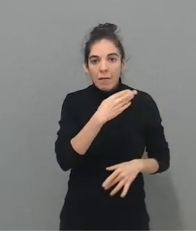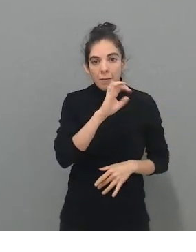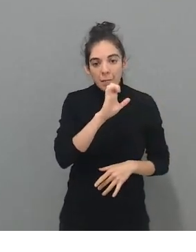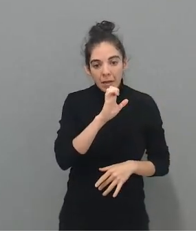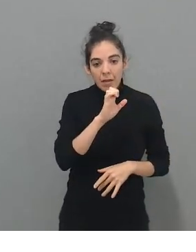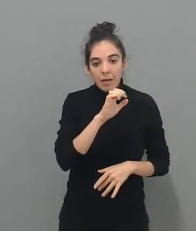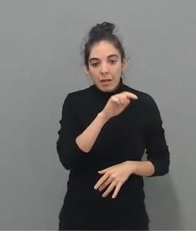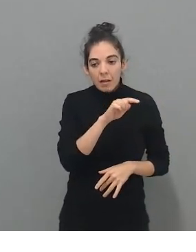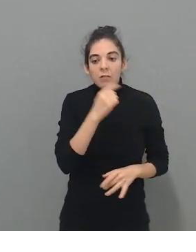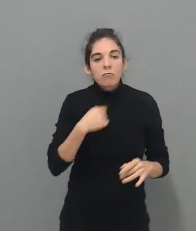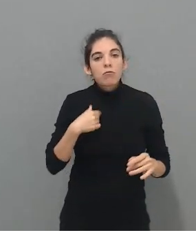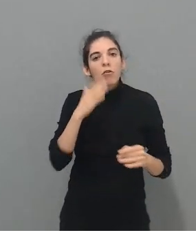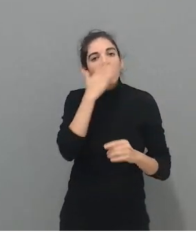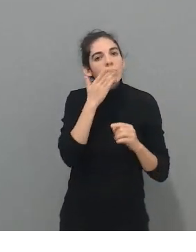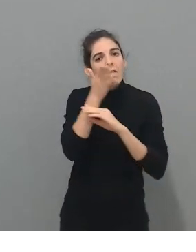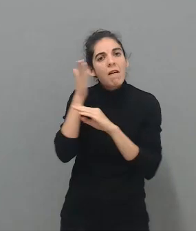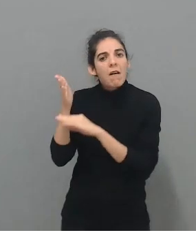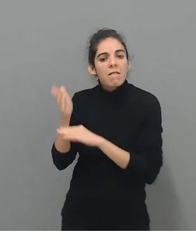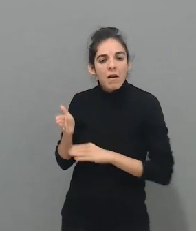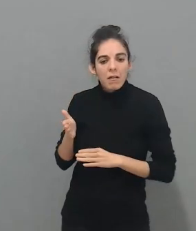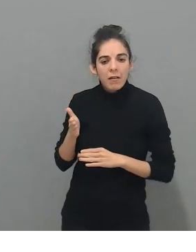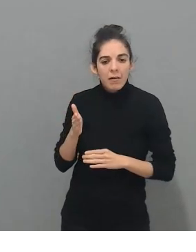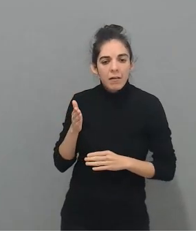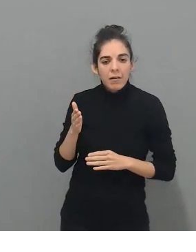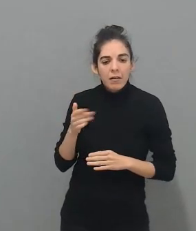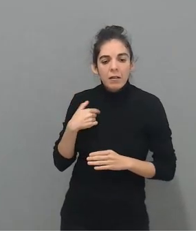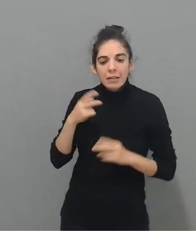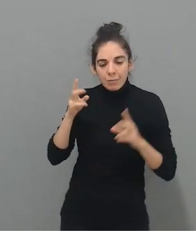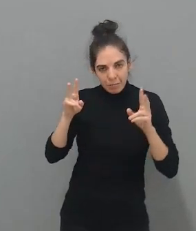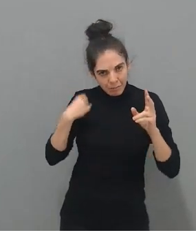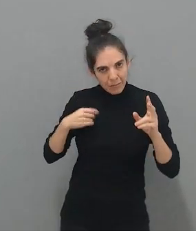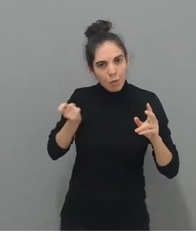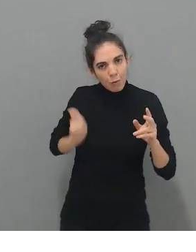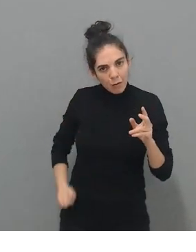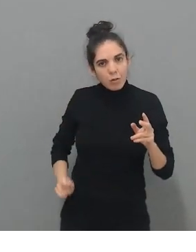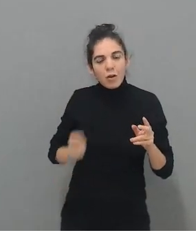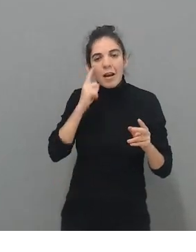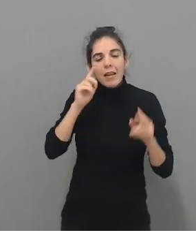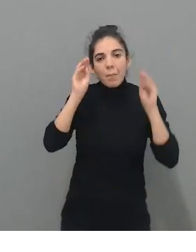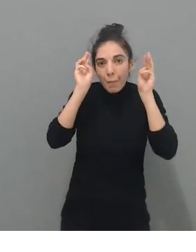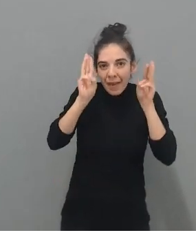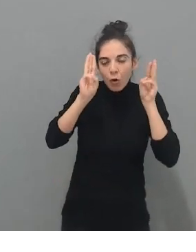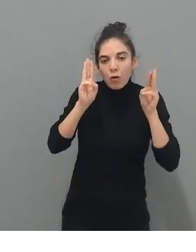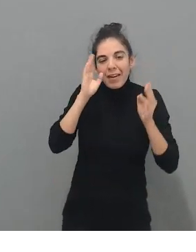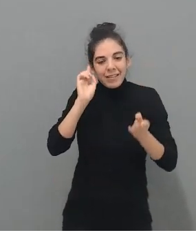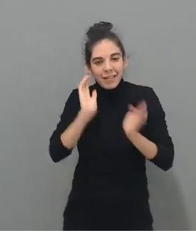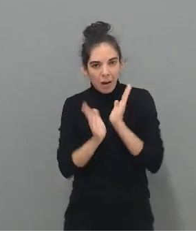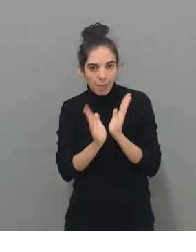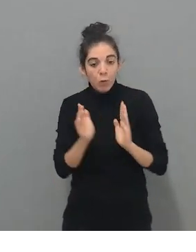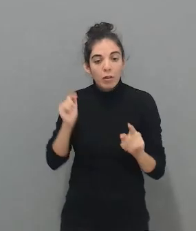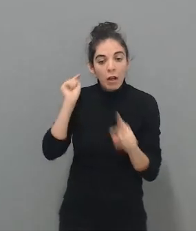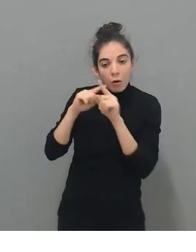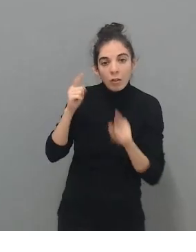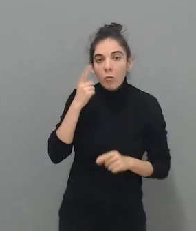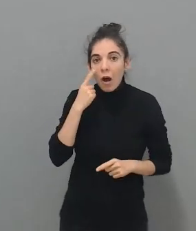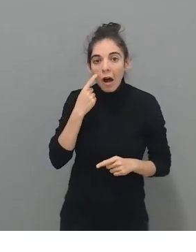Yo iba a los centros educativos con las profesionales de pedagogía terapéutica, también para ver feedback de si funcionaba o no funcionaba